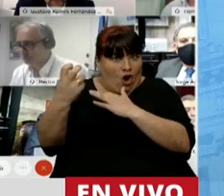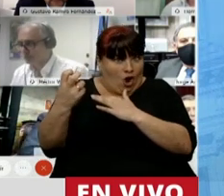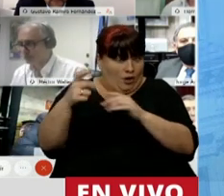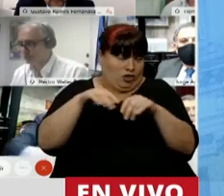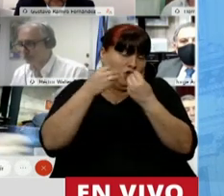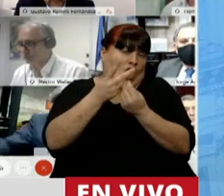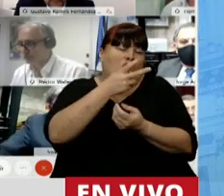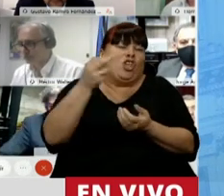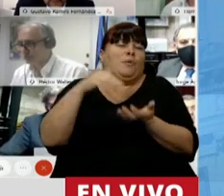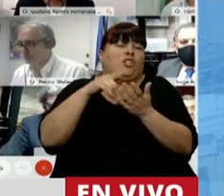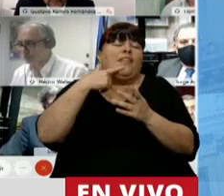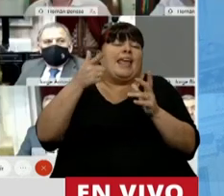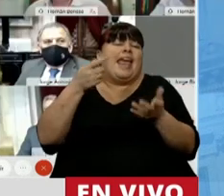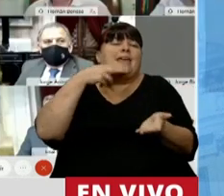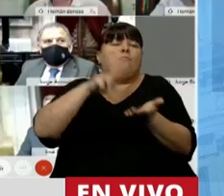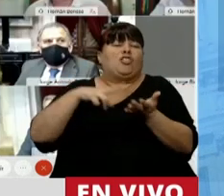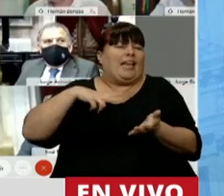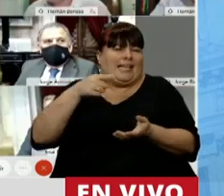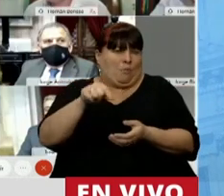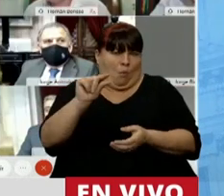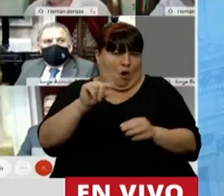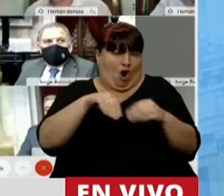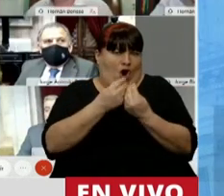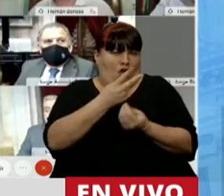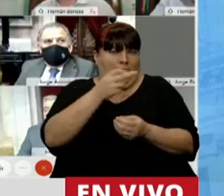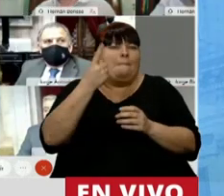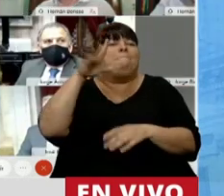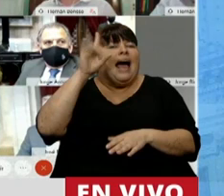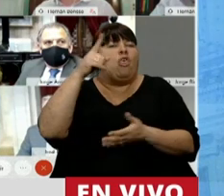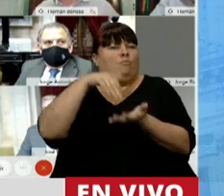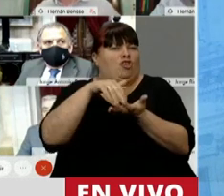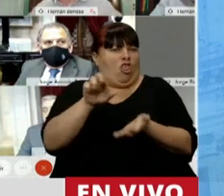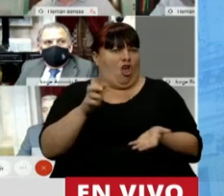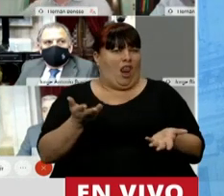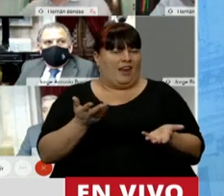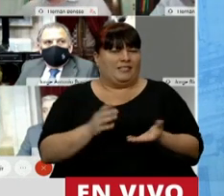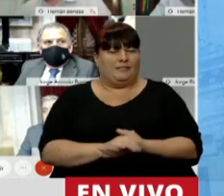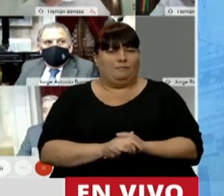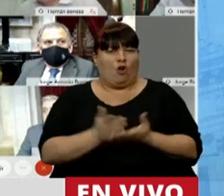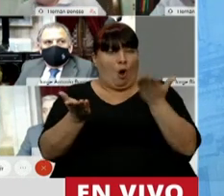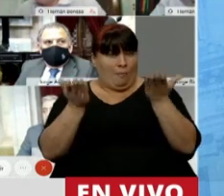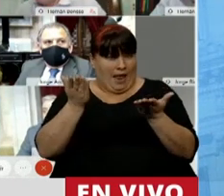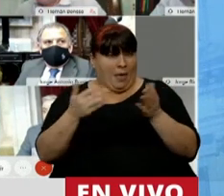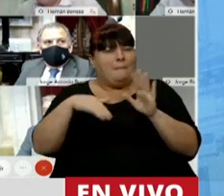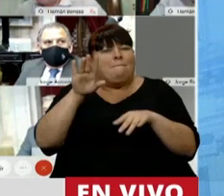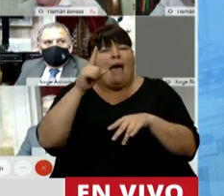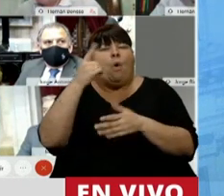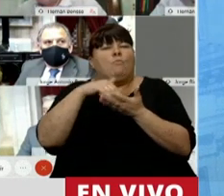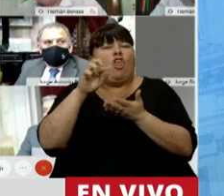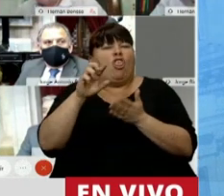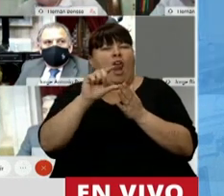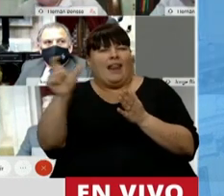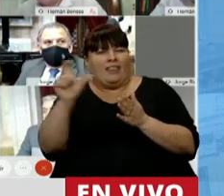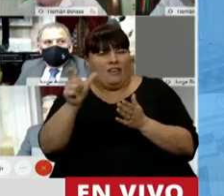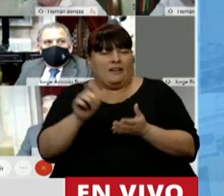Cifra que en el mundo para los impuestos a la riqueza es muy poco, es poco más de un millón de dólares. Poco más de un millón de dólares.